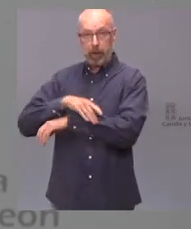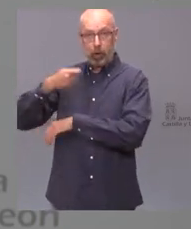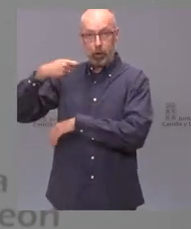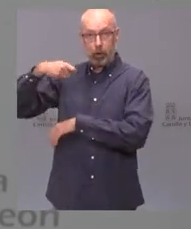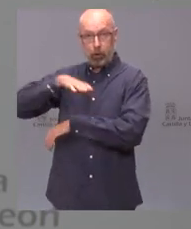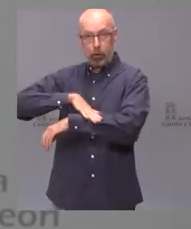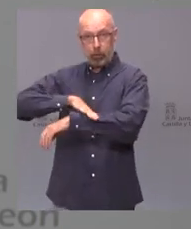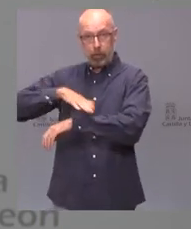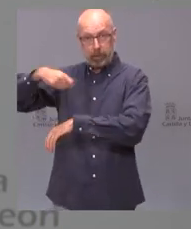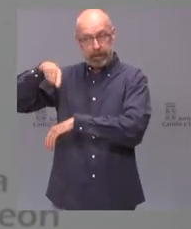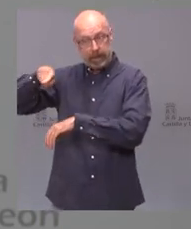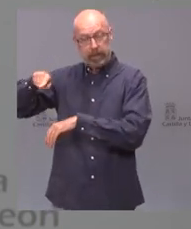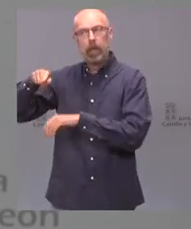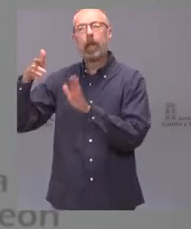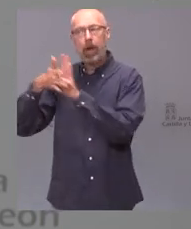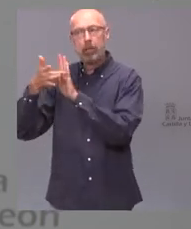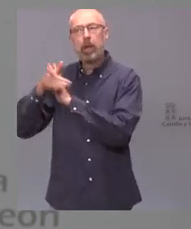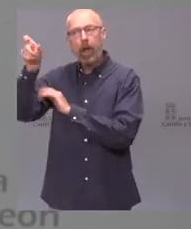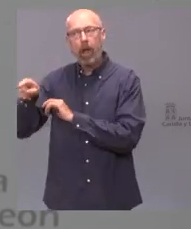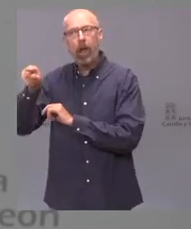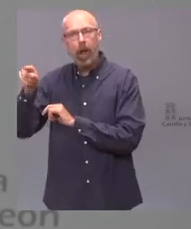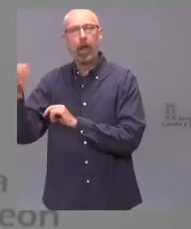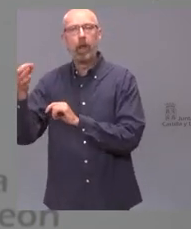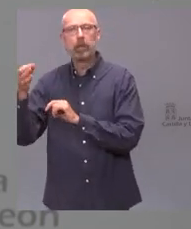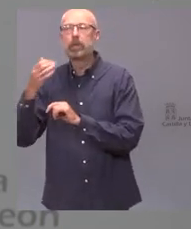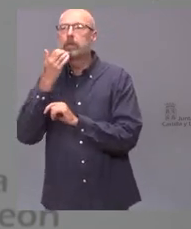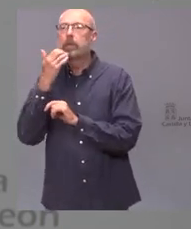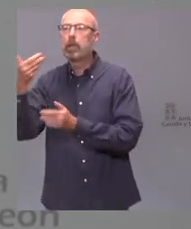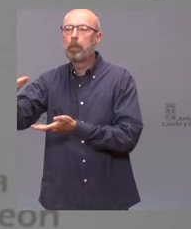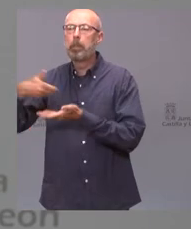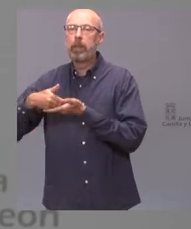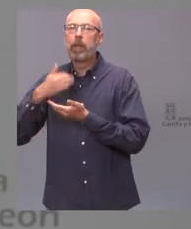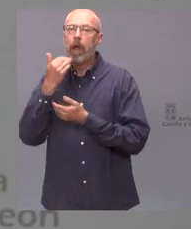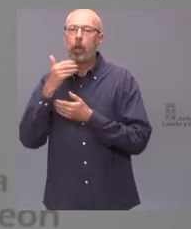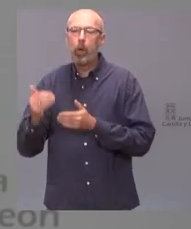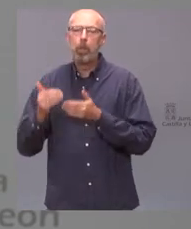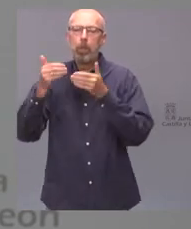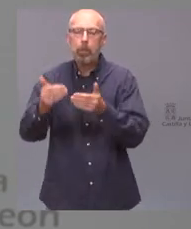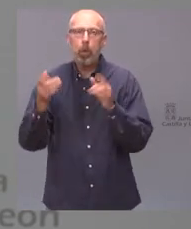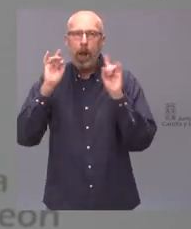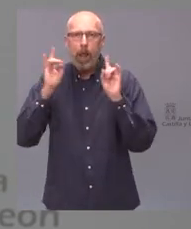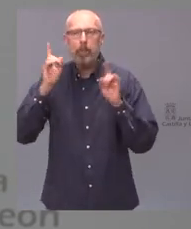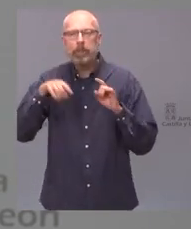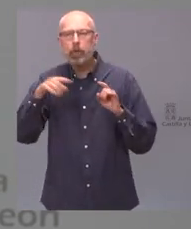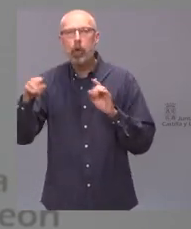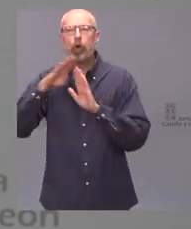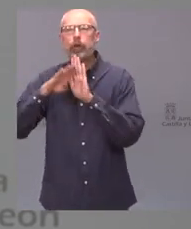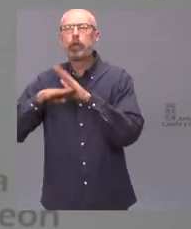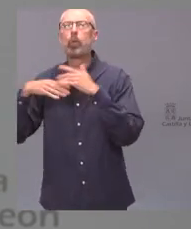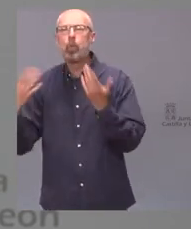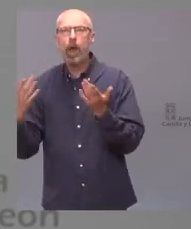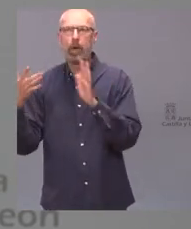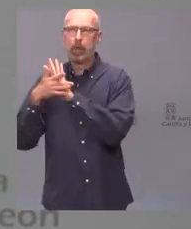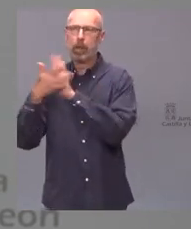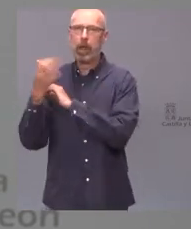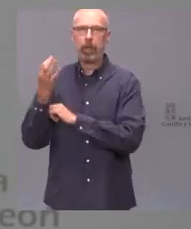tenga que explicar si realmente van a pedir una prórroga si van a pedir una prórroga del estado de alarma en qué condiciones y lo que creo que es